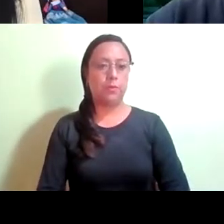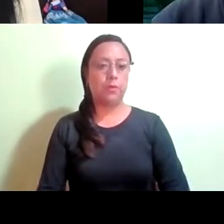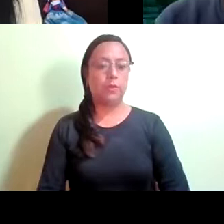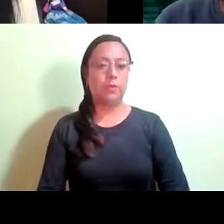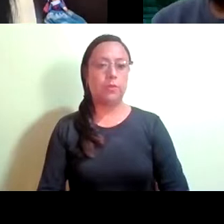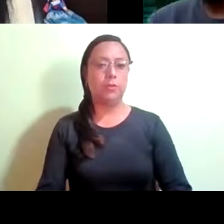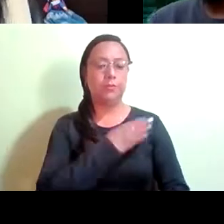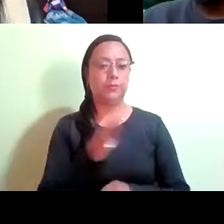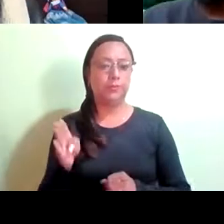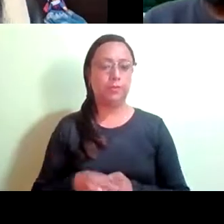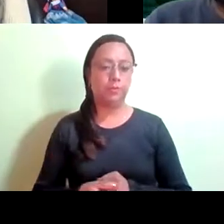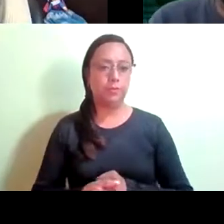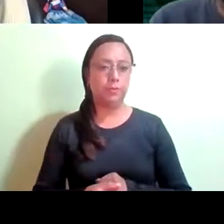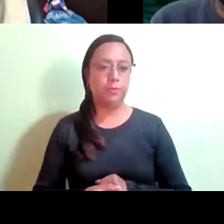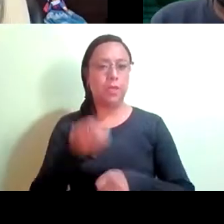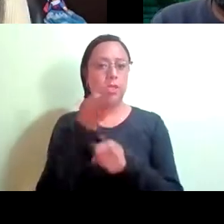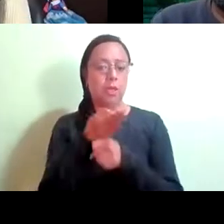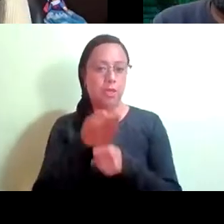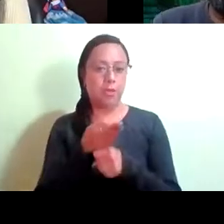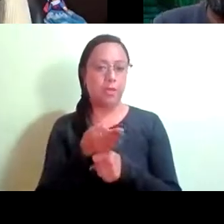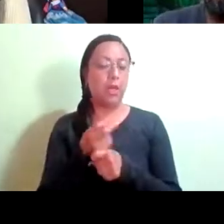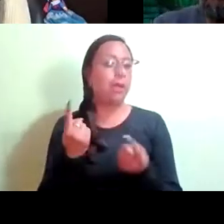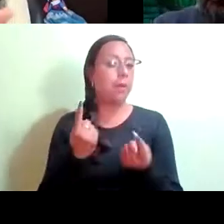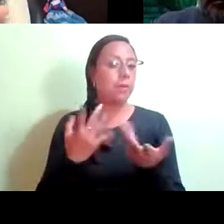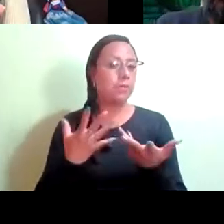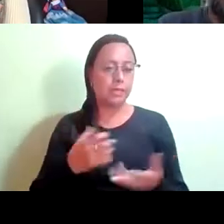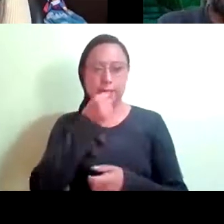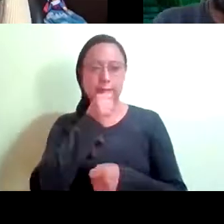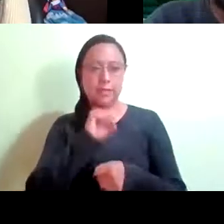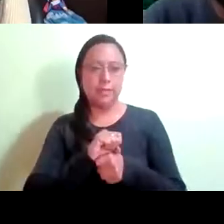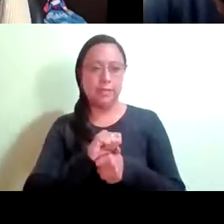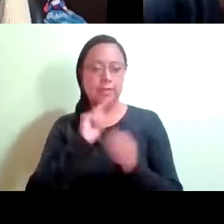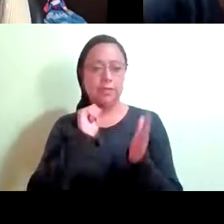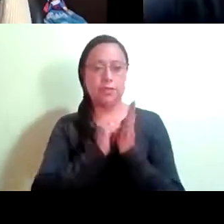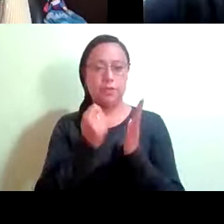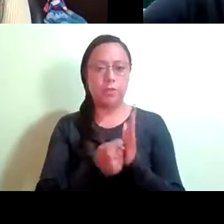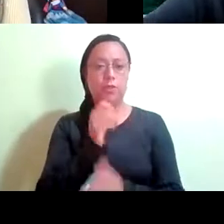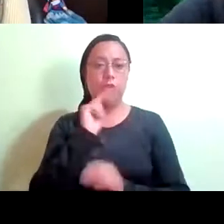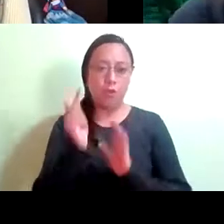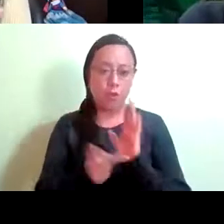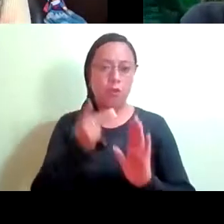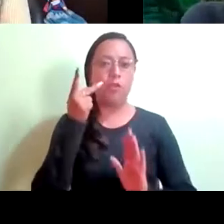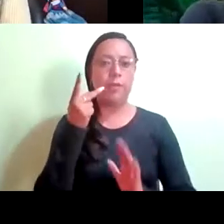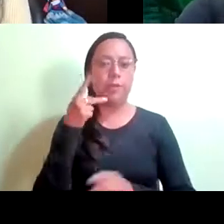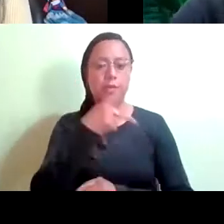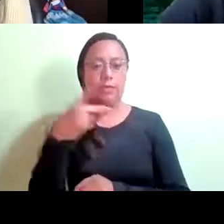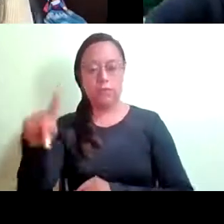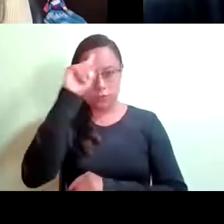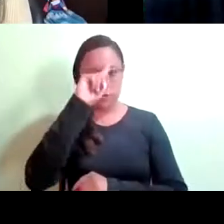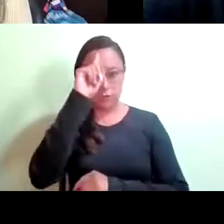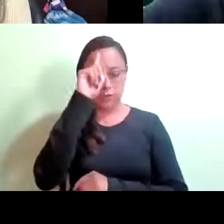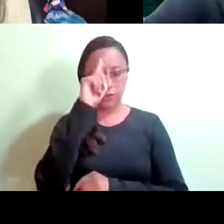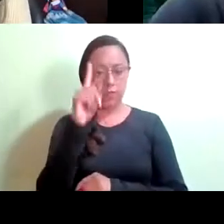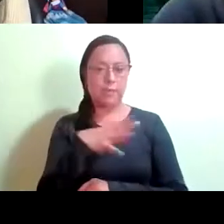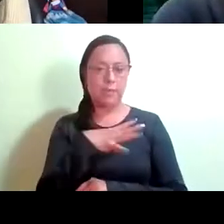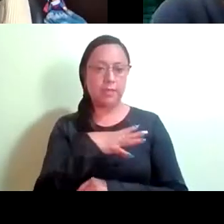Bueno, yo entonces, lo que haríamos es lo siguiente, que mi secretario técnico vuelva a tener esa reunión con sus asesores, se les avise, y ya